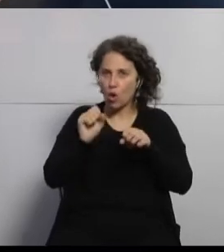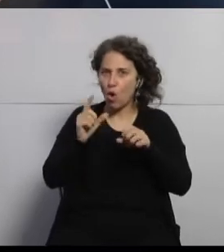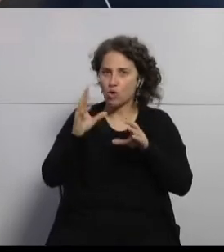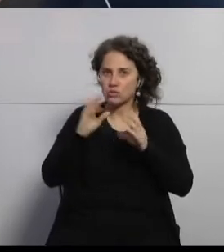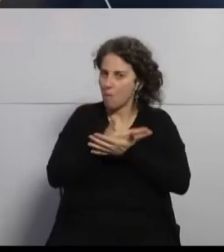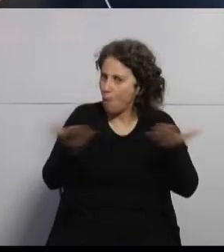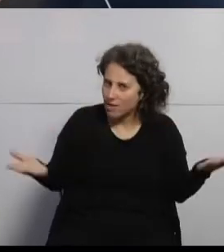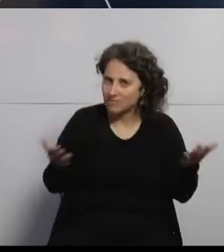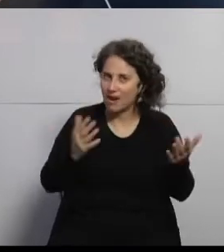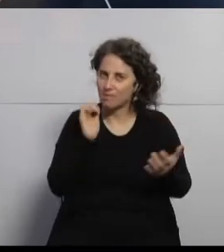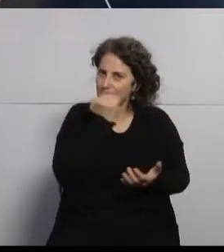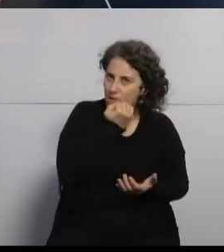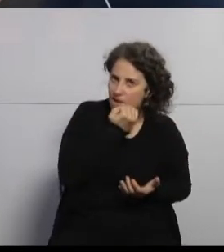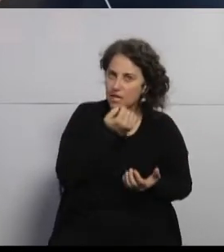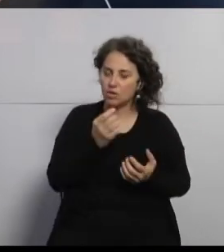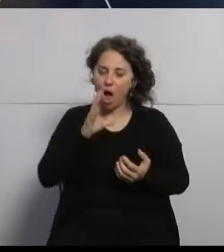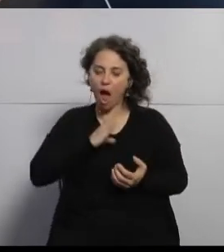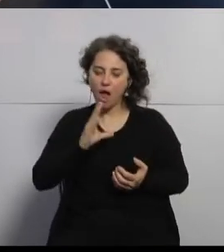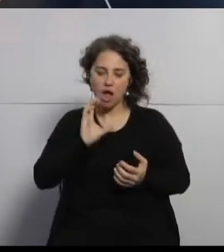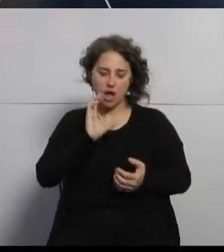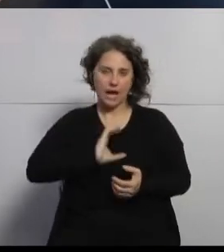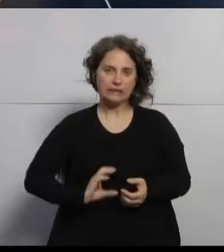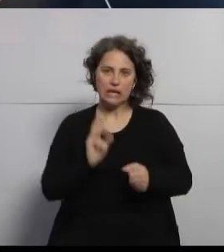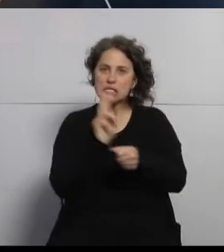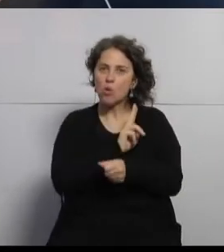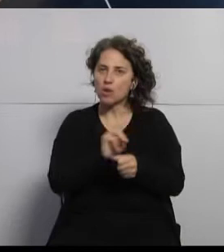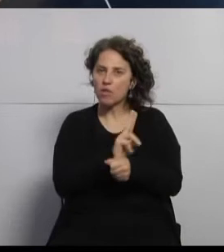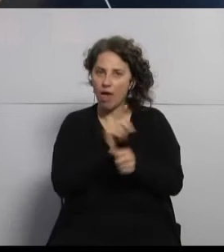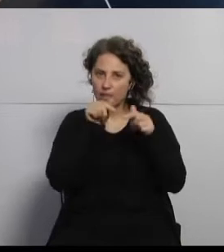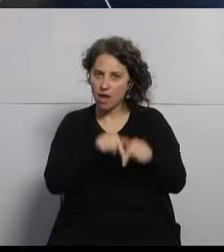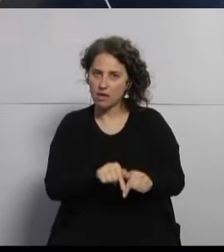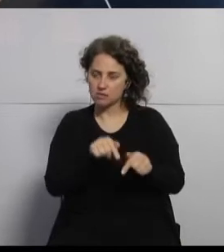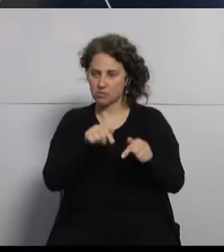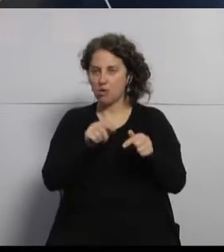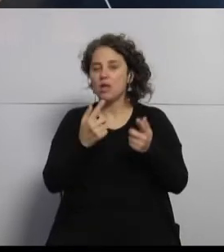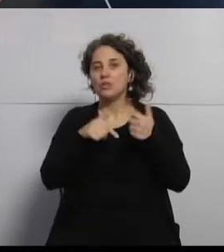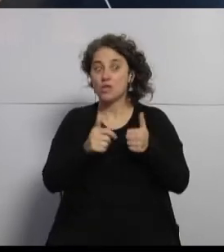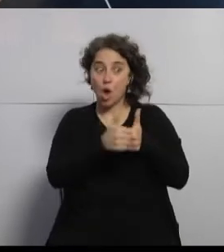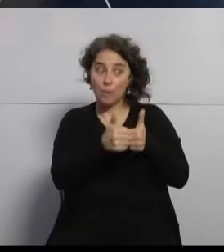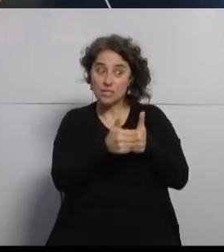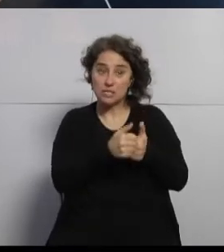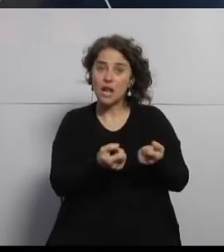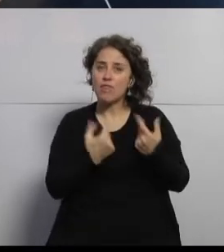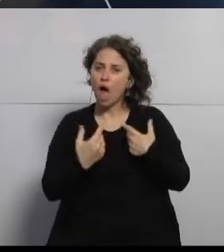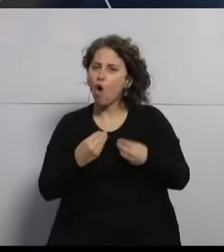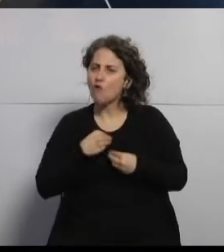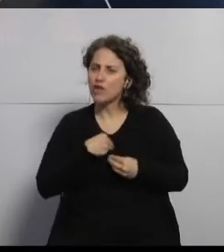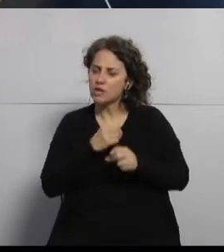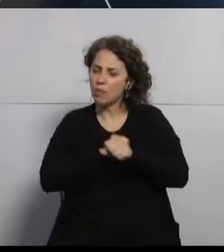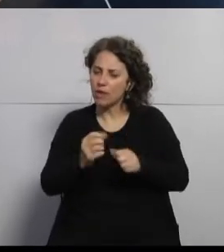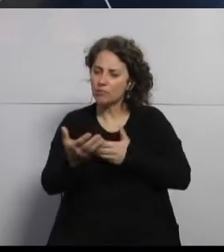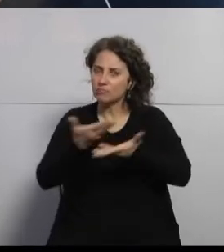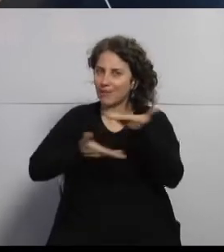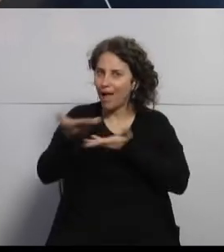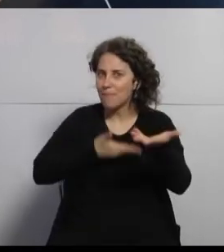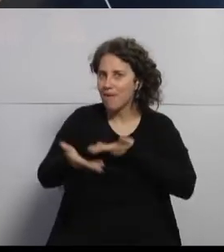quedan, digamos, cumple con muchas características de seguridad. Eso es una de las cosas. Y dos, pues, obviamente a los pacientes les da más confianza poder interactuar,